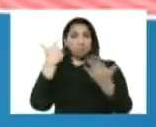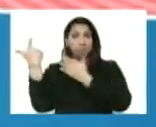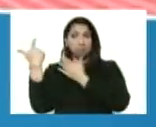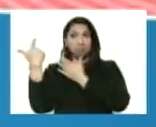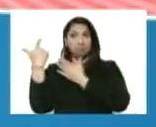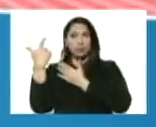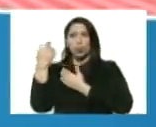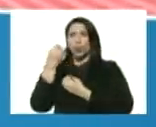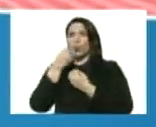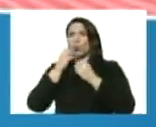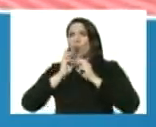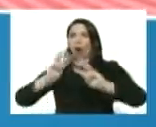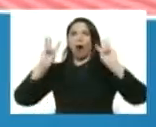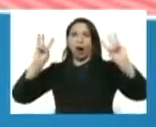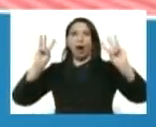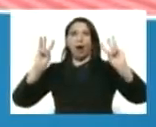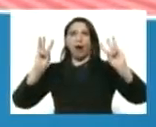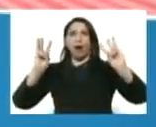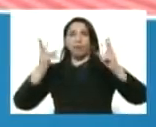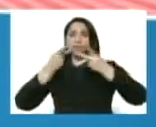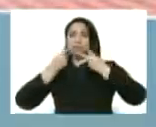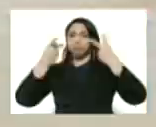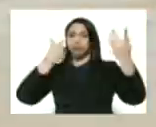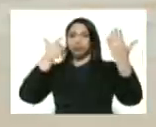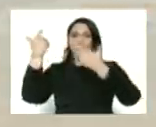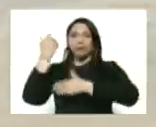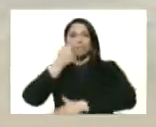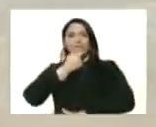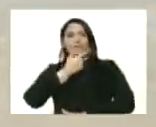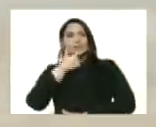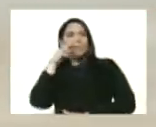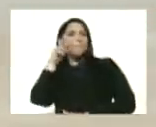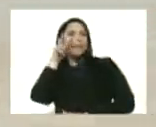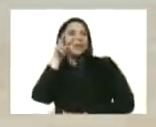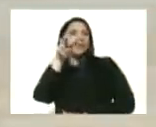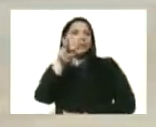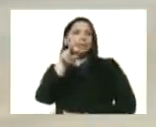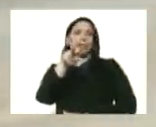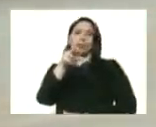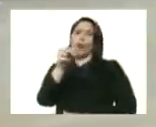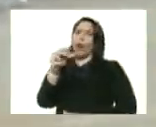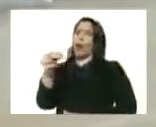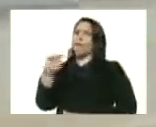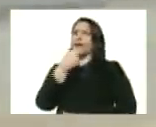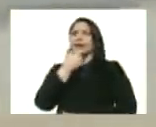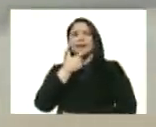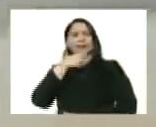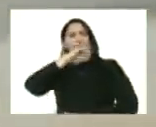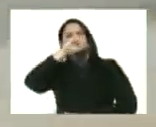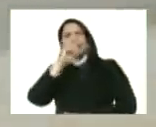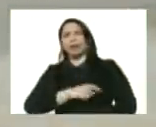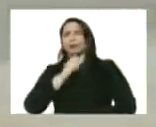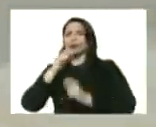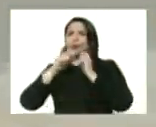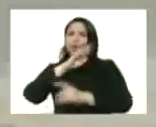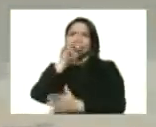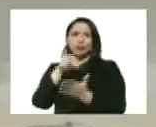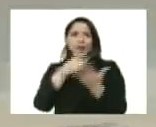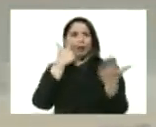dios santo comparto con ustedes esta vista no no no no esto es una belleza para el turismo nacional